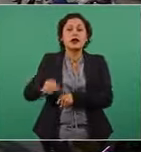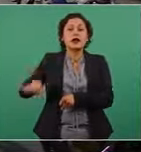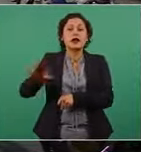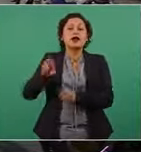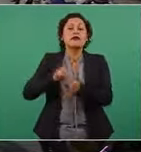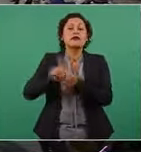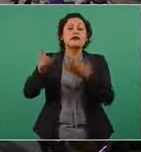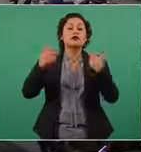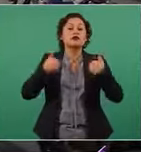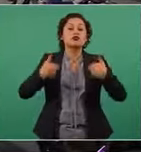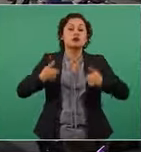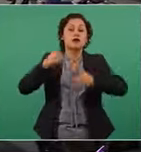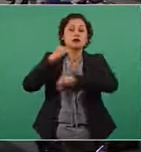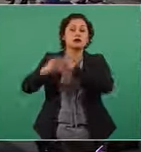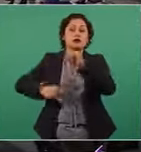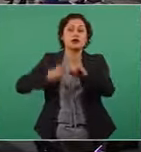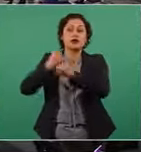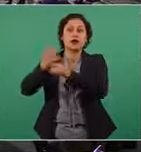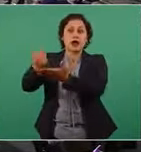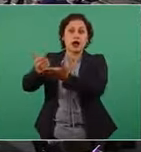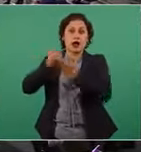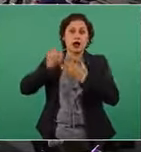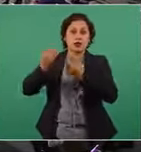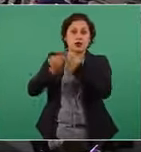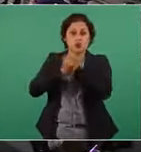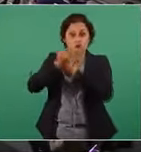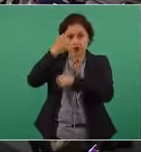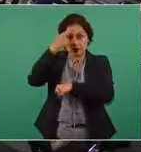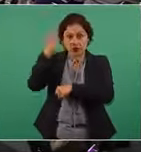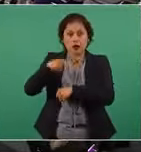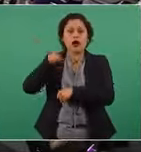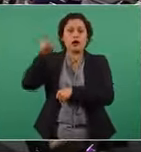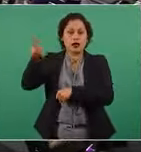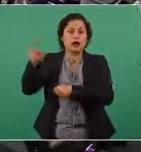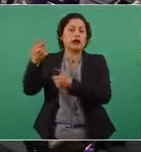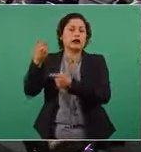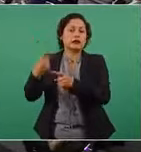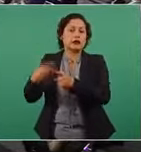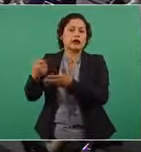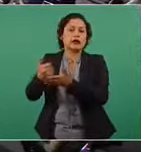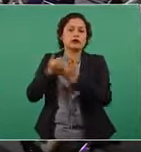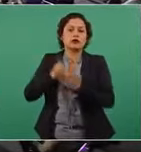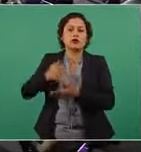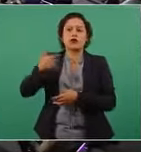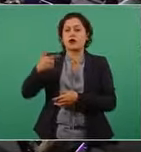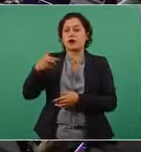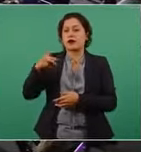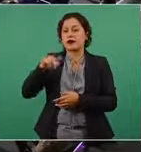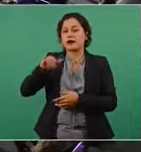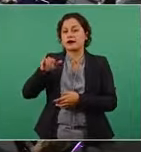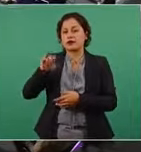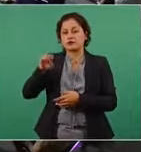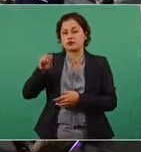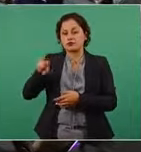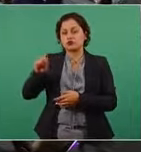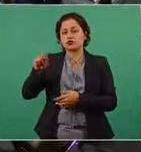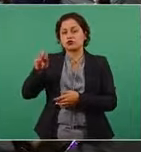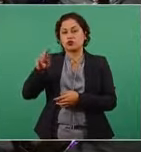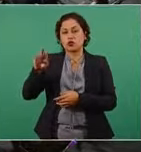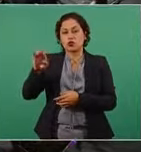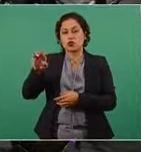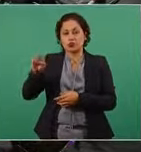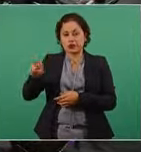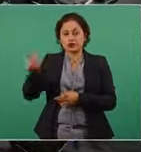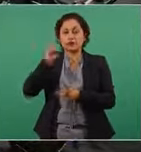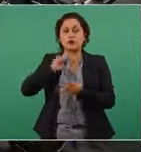internacionales al activista Jesús Torres y al activista Michelle González Ruiz la